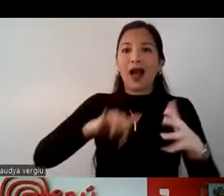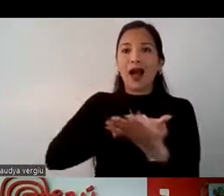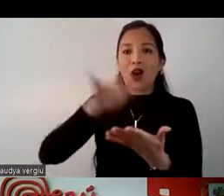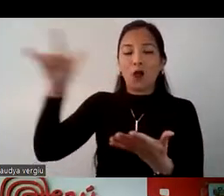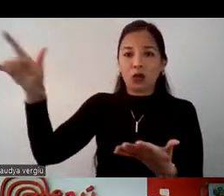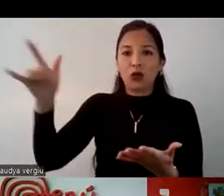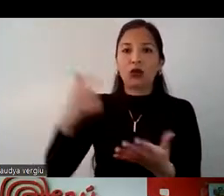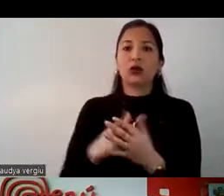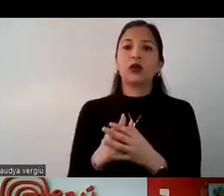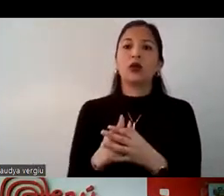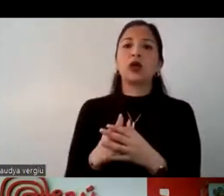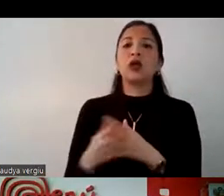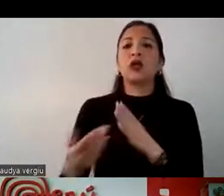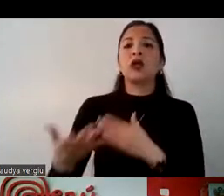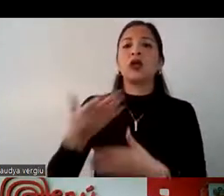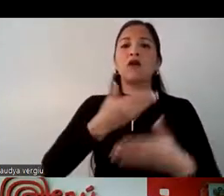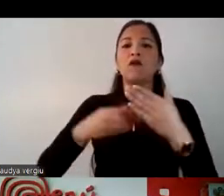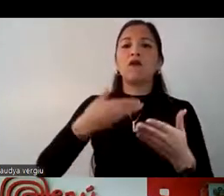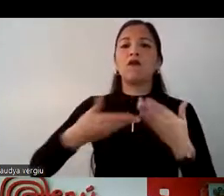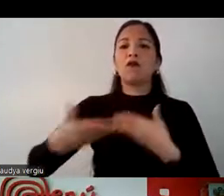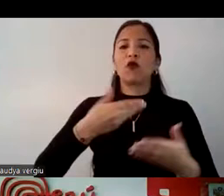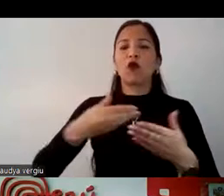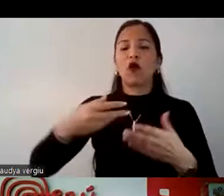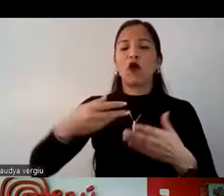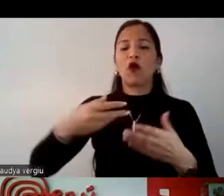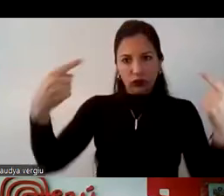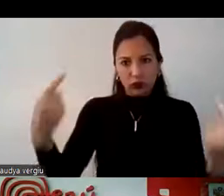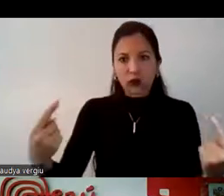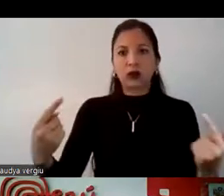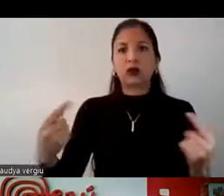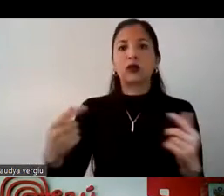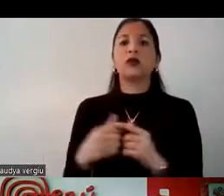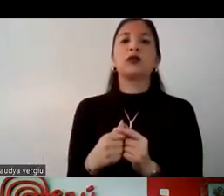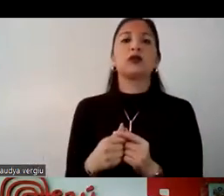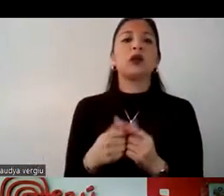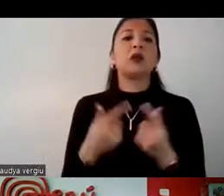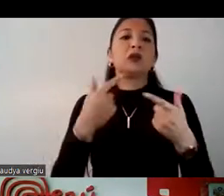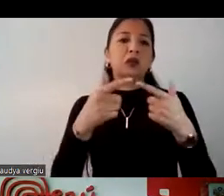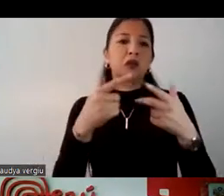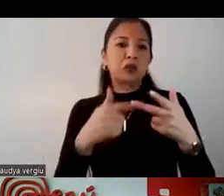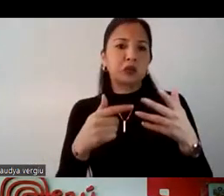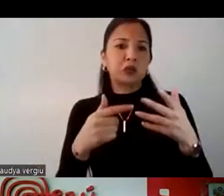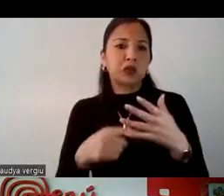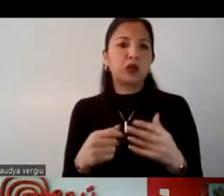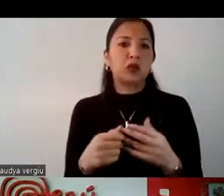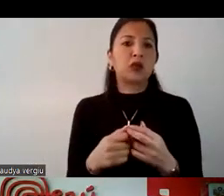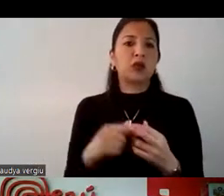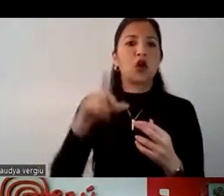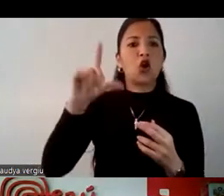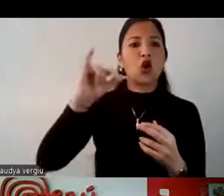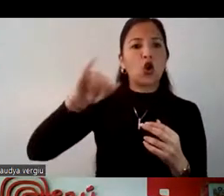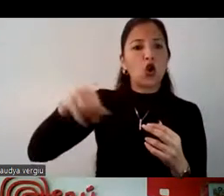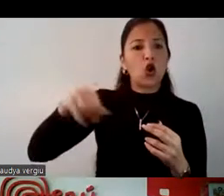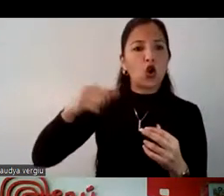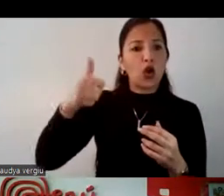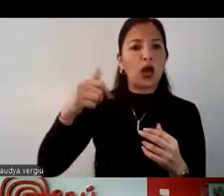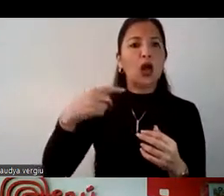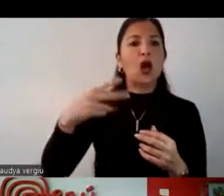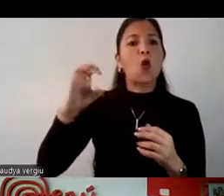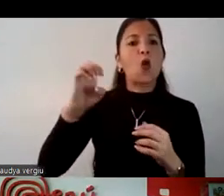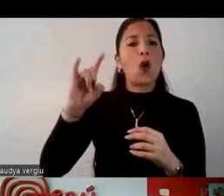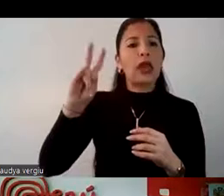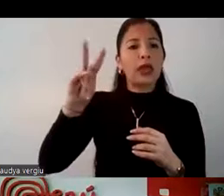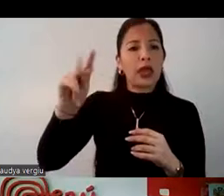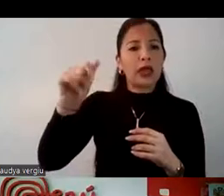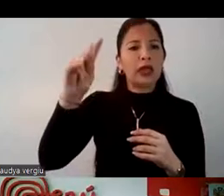también el flujo frontera. Esto es para Cuenca, para Machala, para Loja, para el mismo Guayaquil, como les